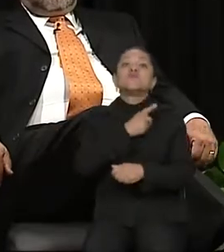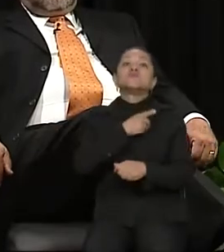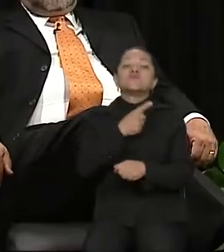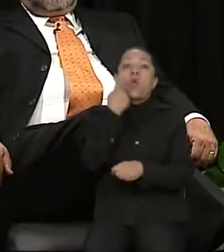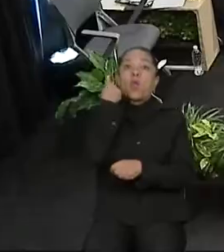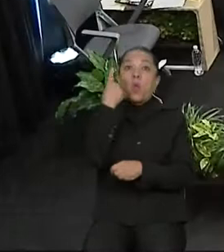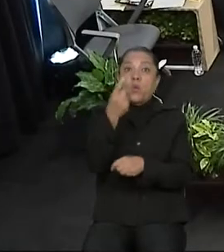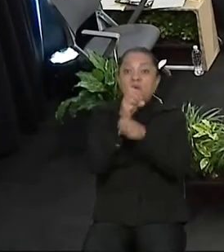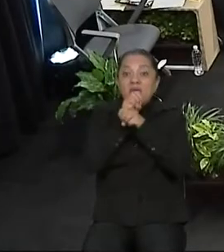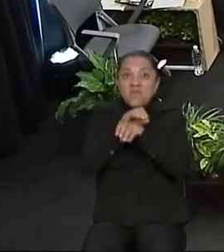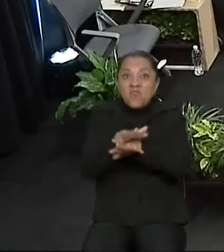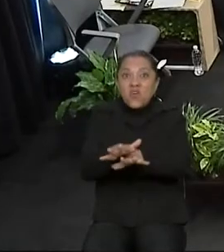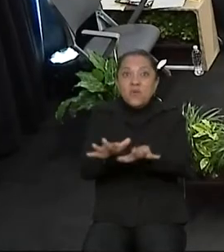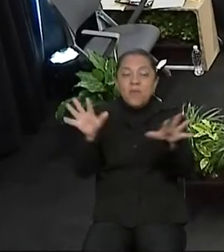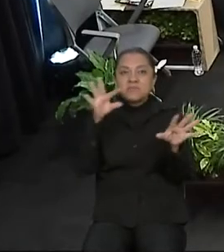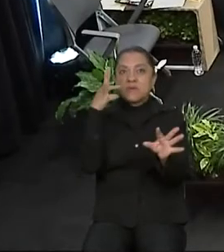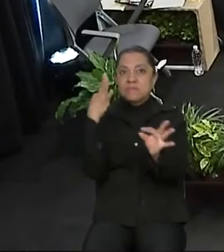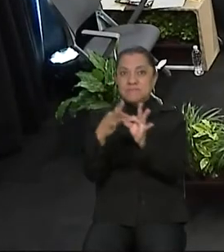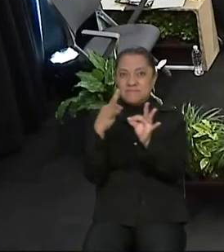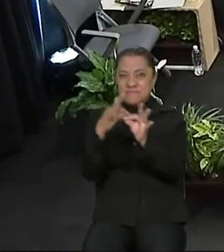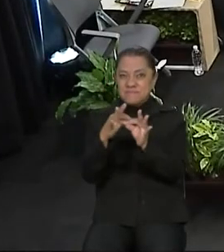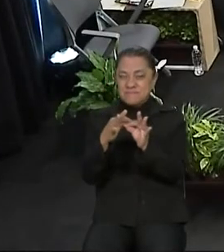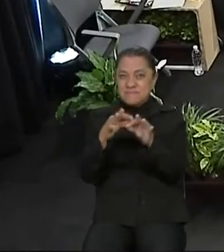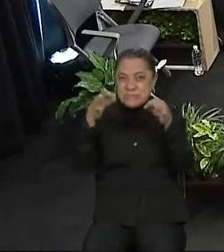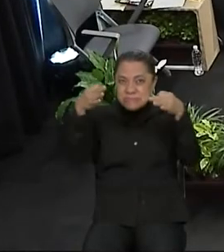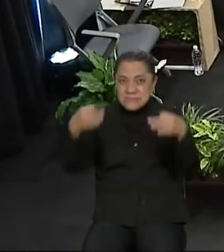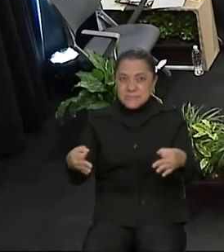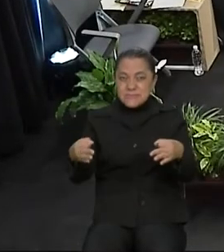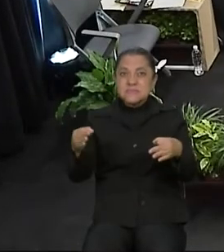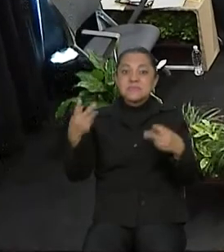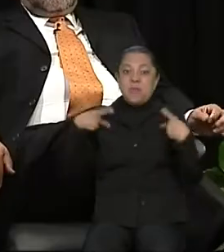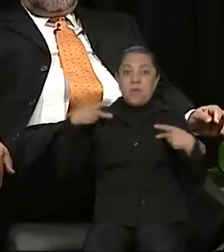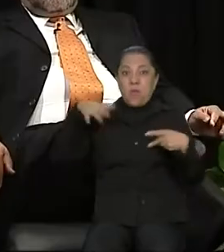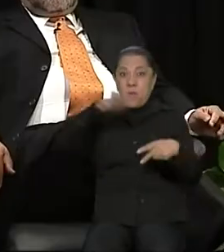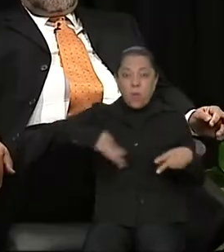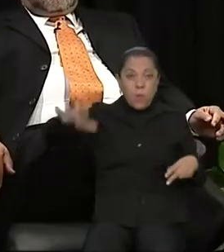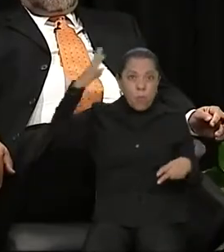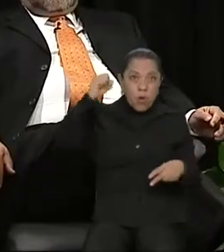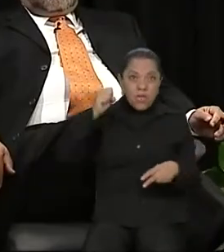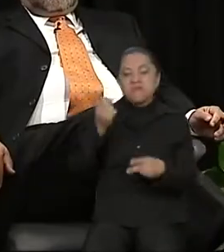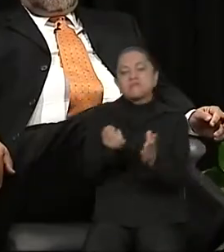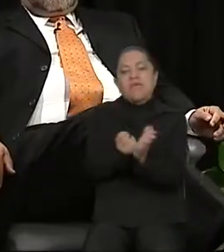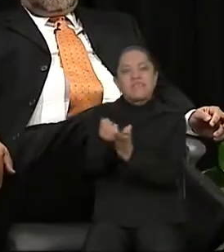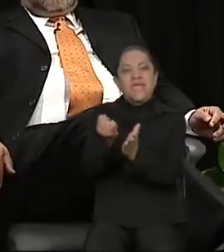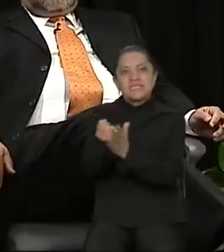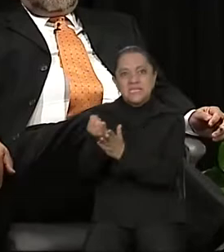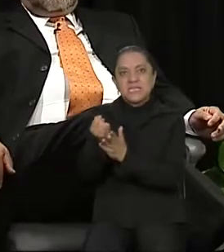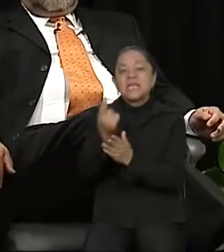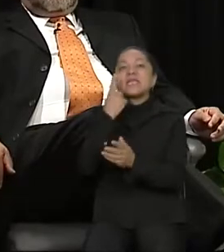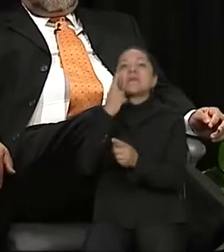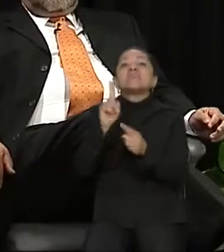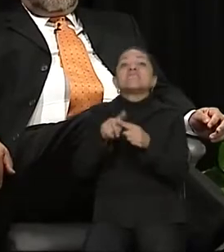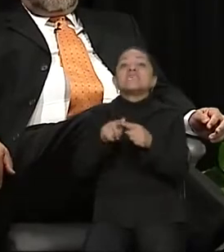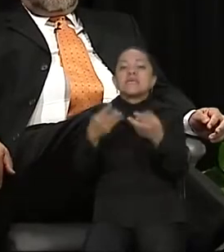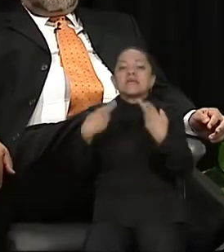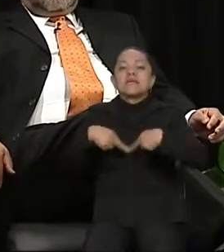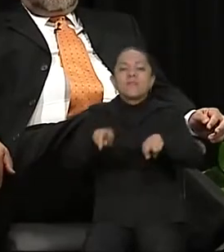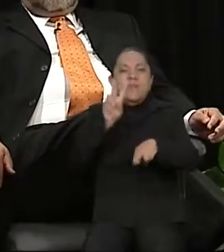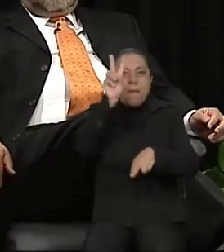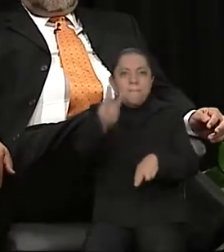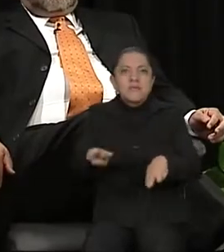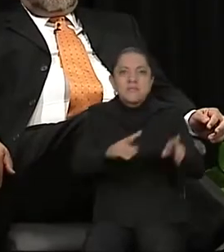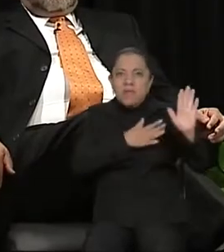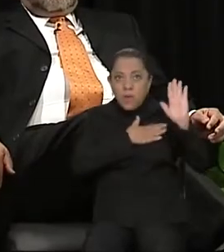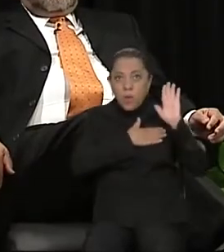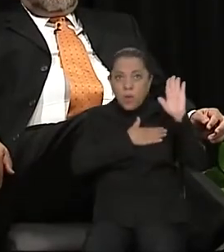correcta, precisa, los morelenses van a tomar esa decisión de tener a representantes verdaderamente comprometidos. Por eso hoy